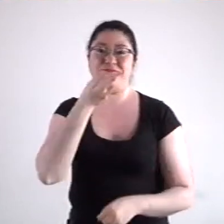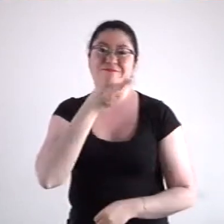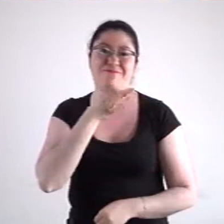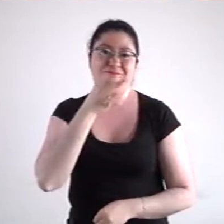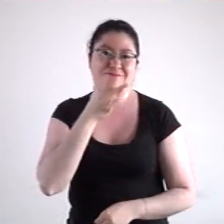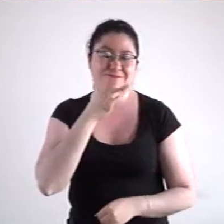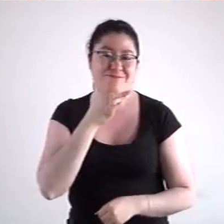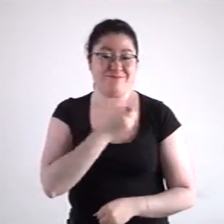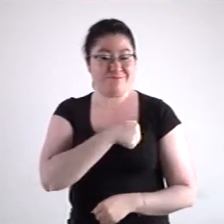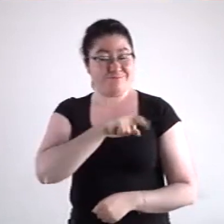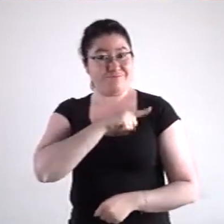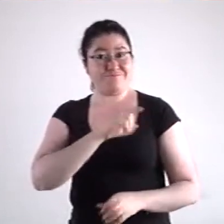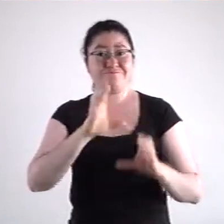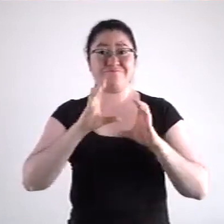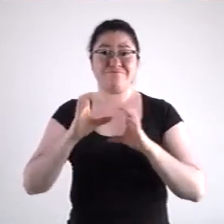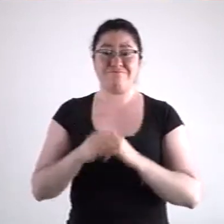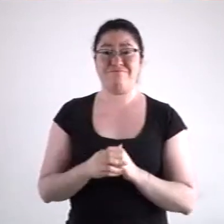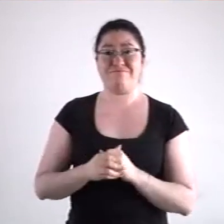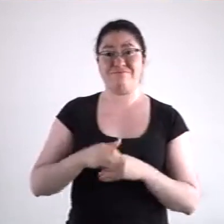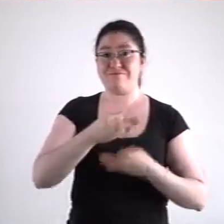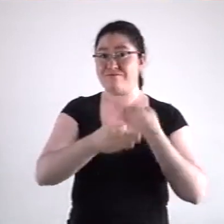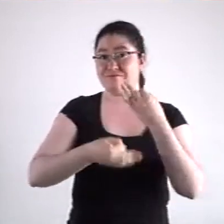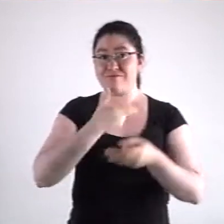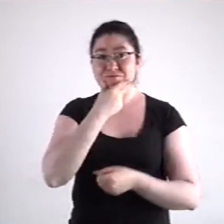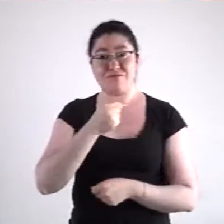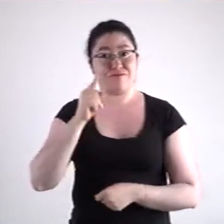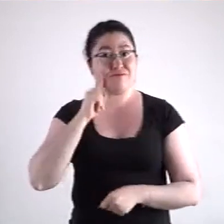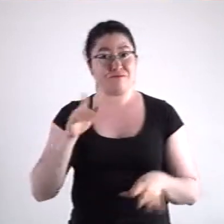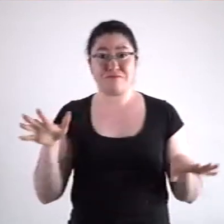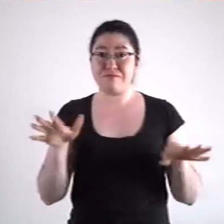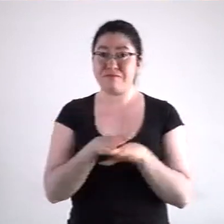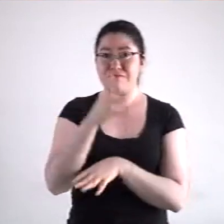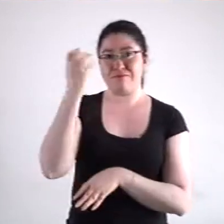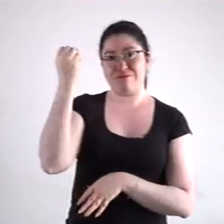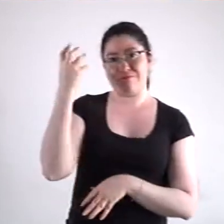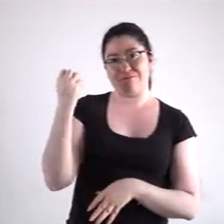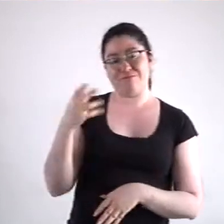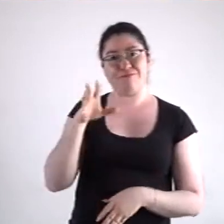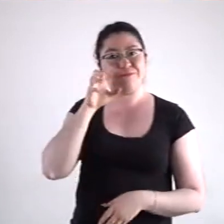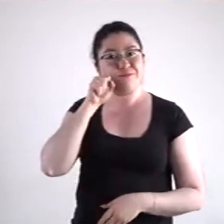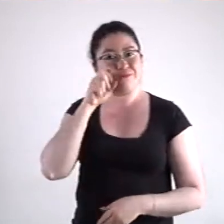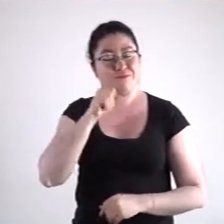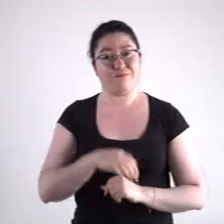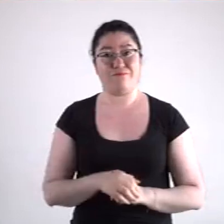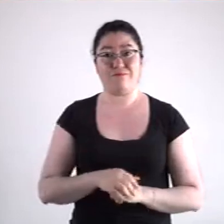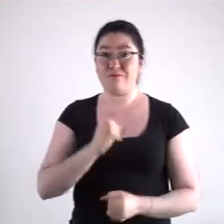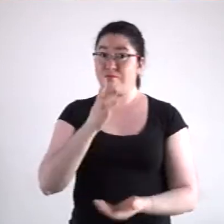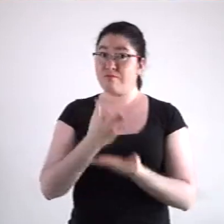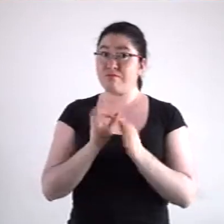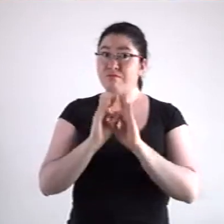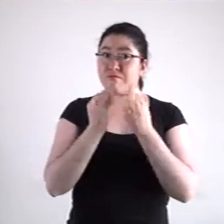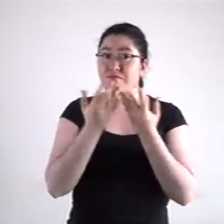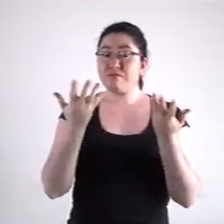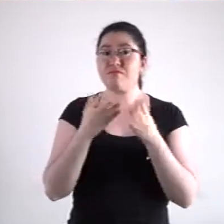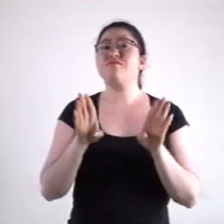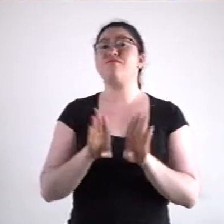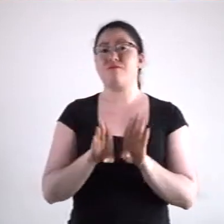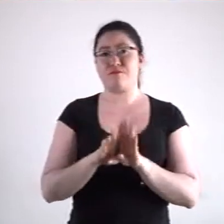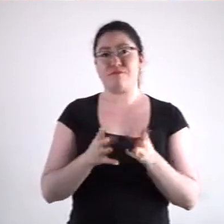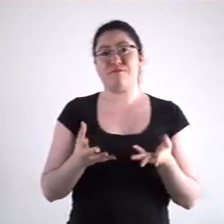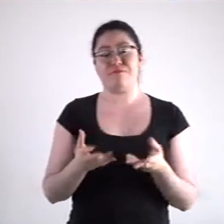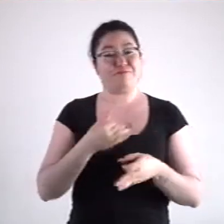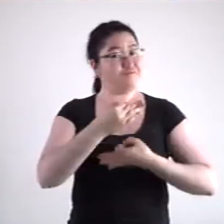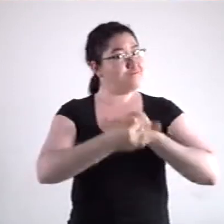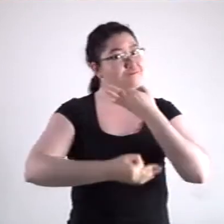cuidando su salud. Depende de todos y todas pasar al semáforo naranja. Y la única manera de lograrlo